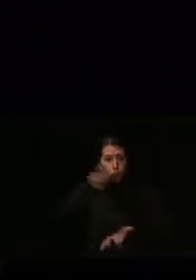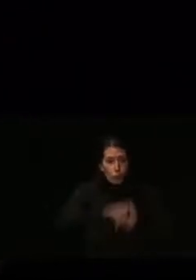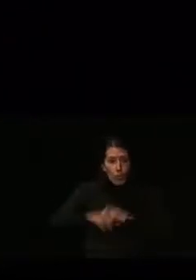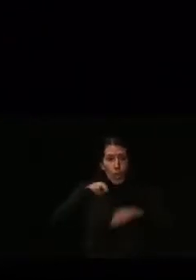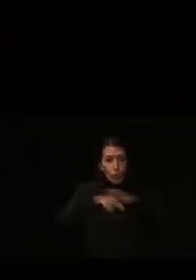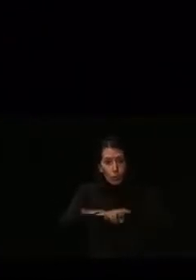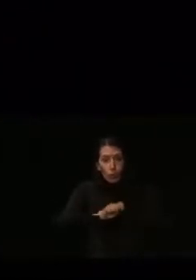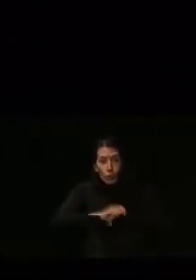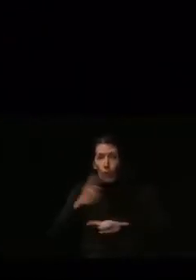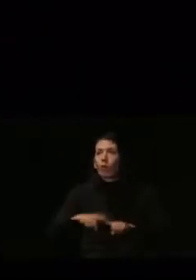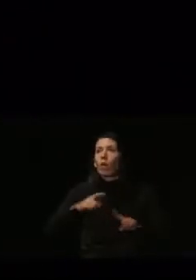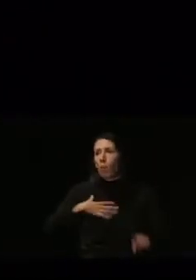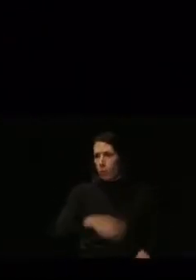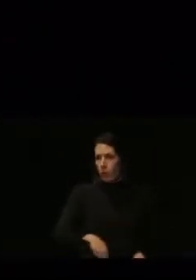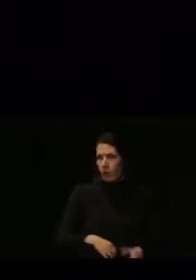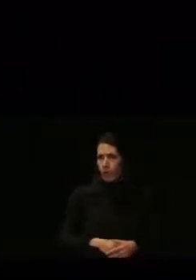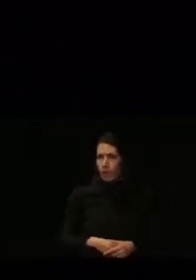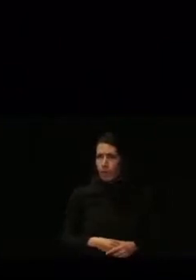puede.